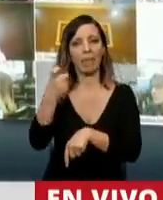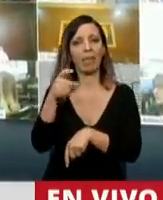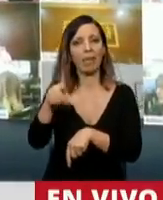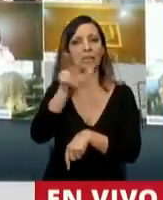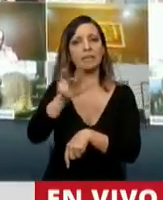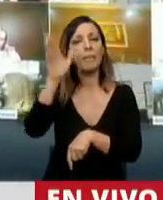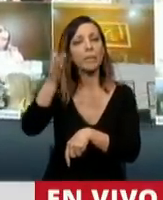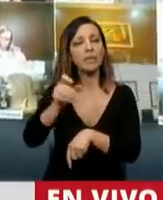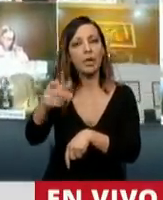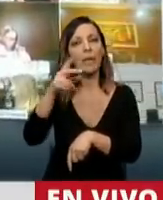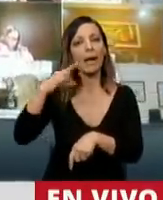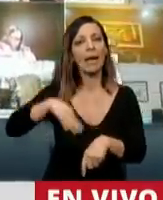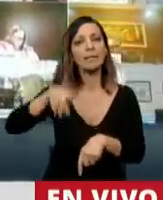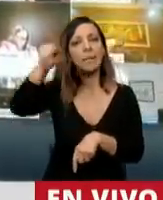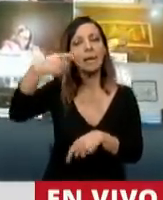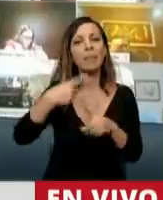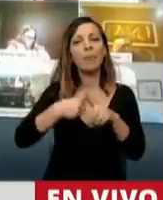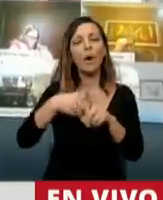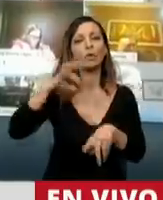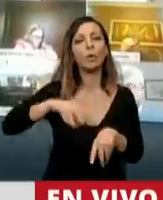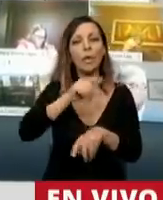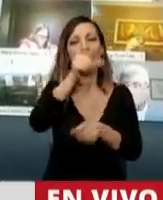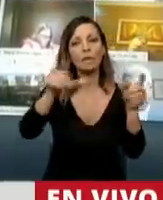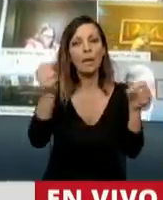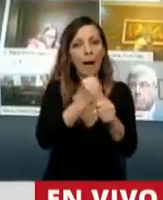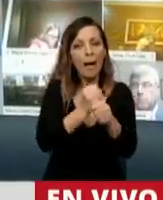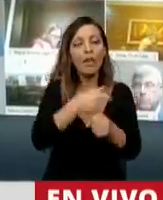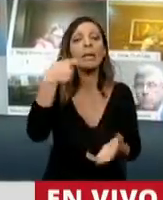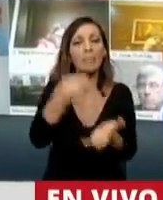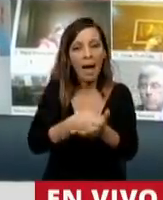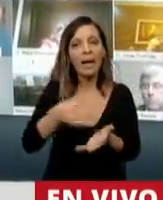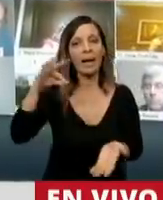ganancias está constituido por los salarios de los trabajadores que pagan ganancias.